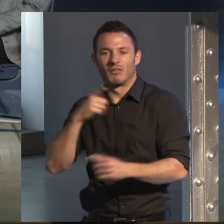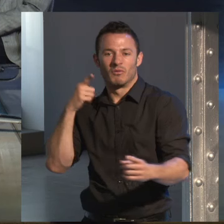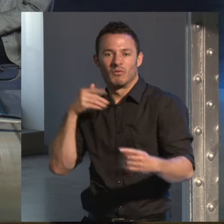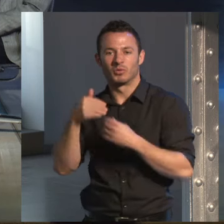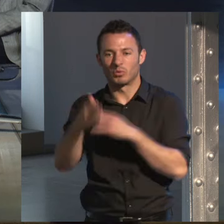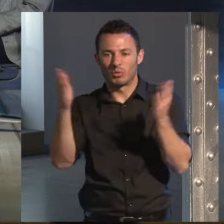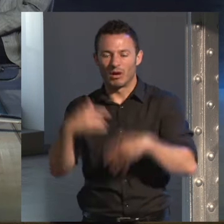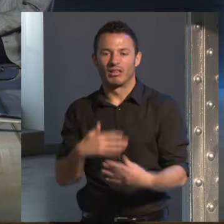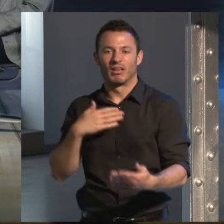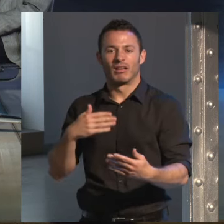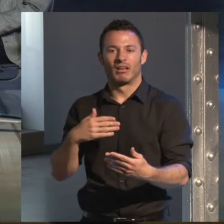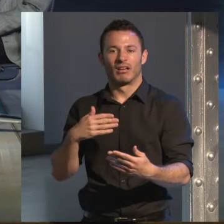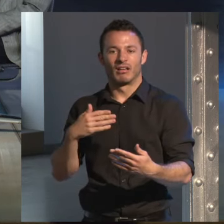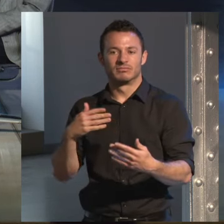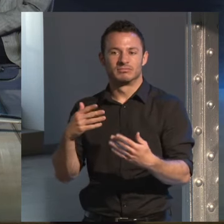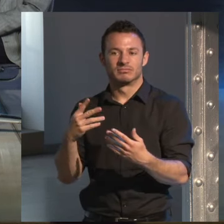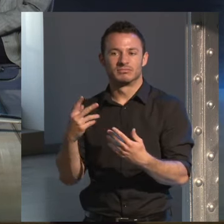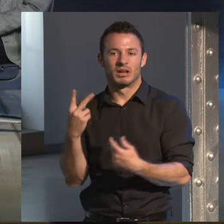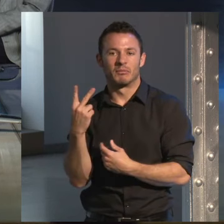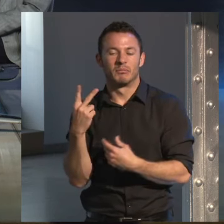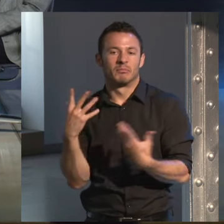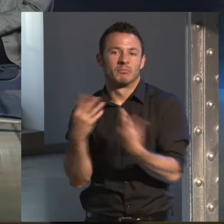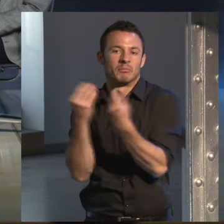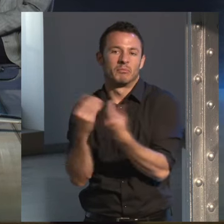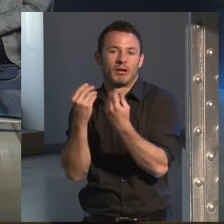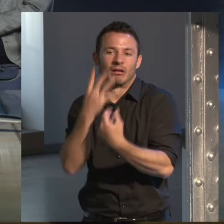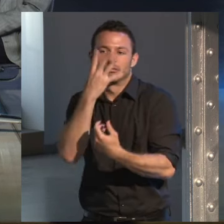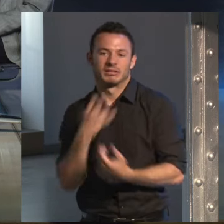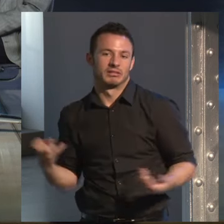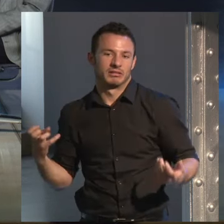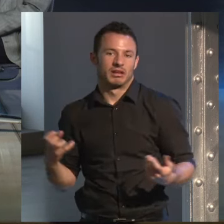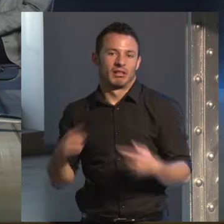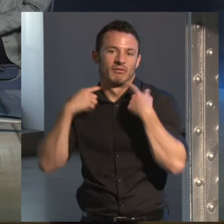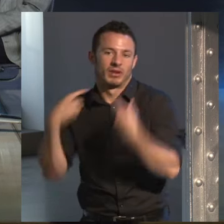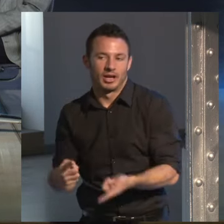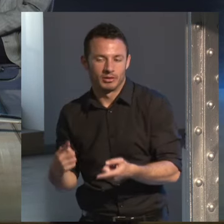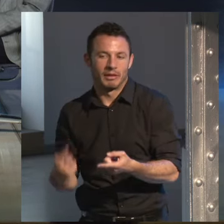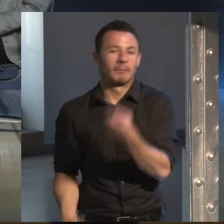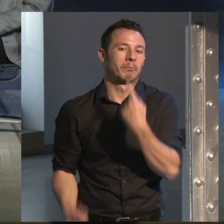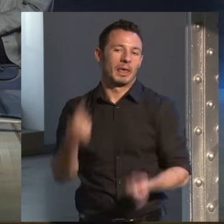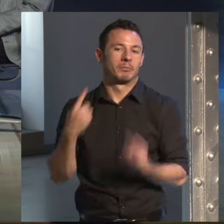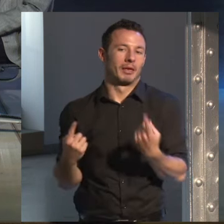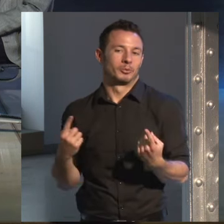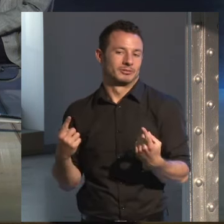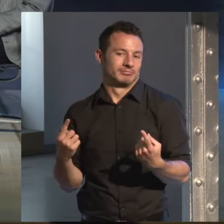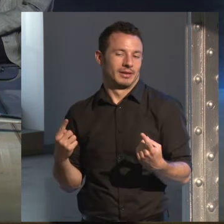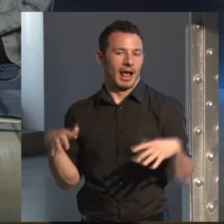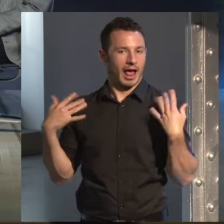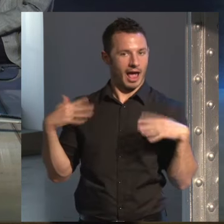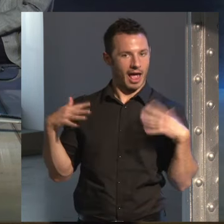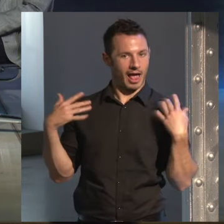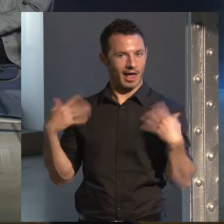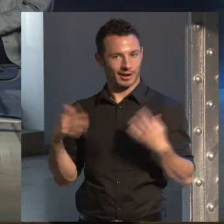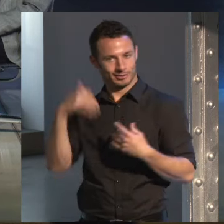tristes y fracasadas y que se daban una alegría de vez en cuando y se quedaban tan frescas me pareció